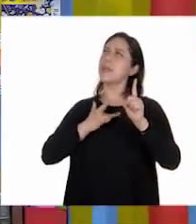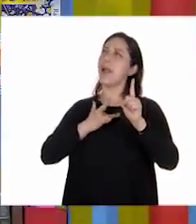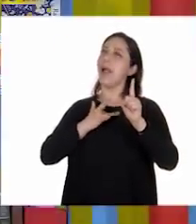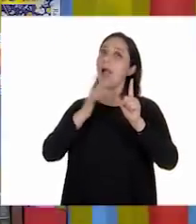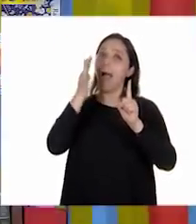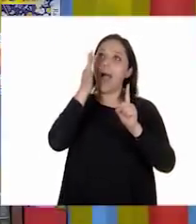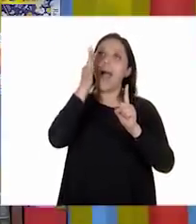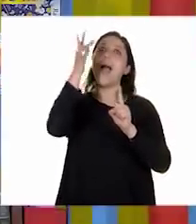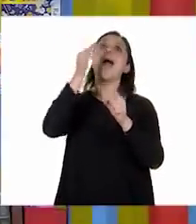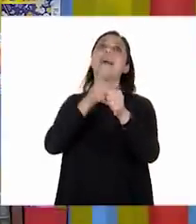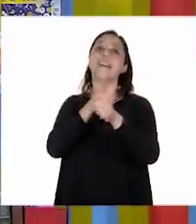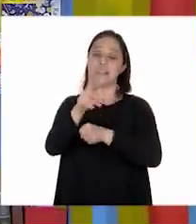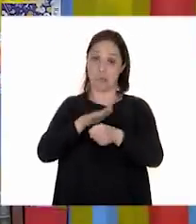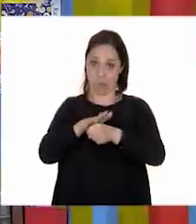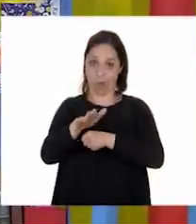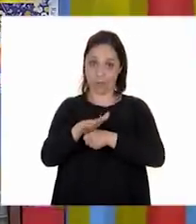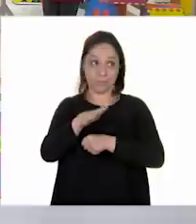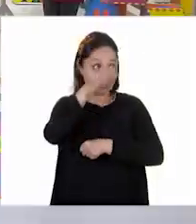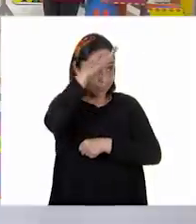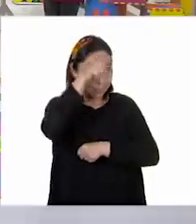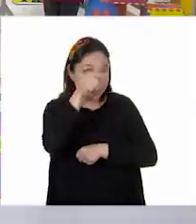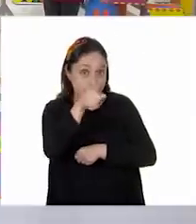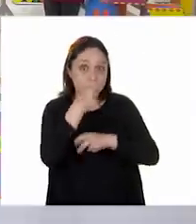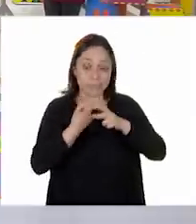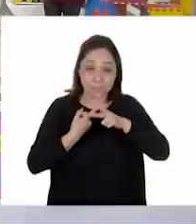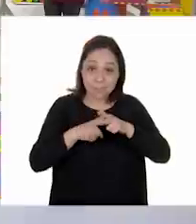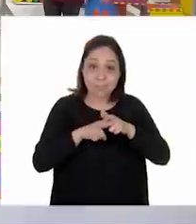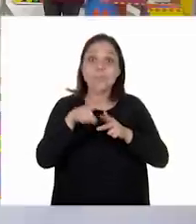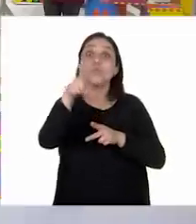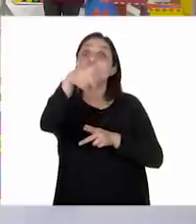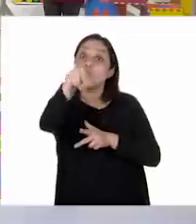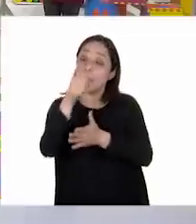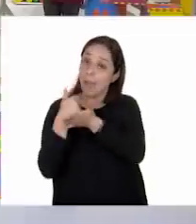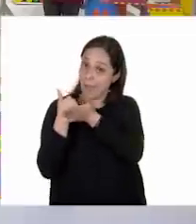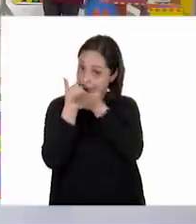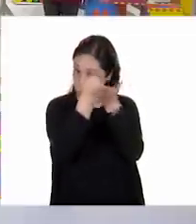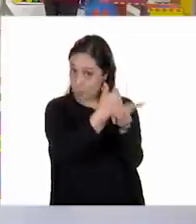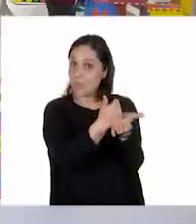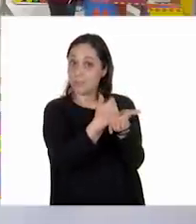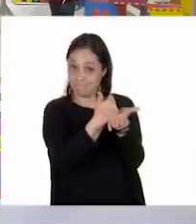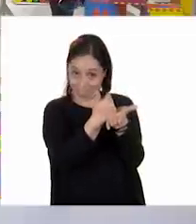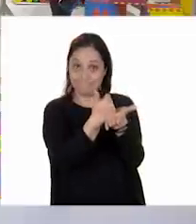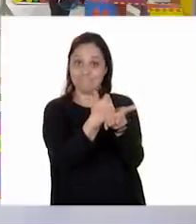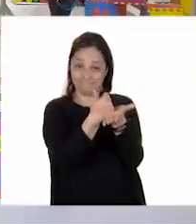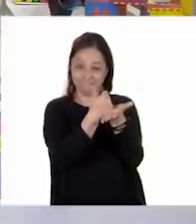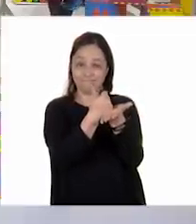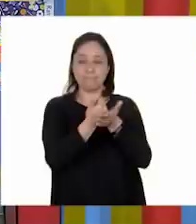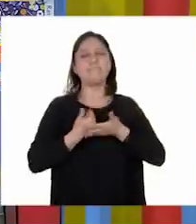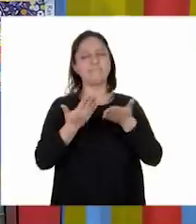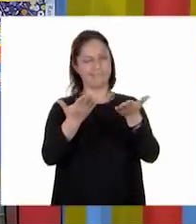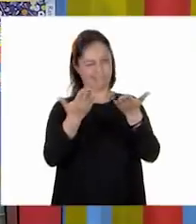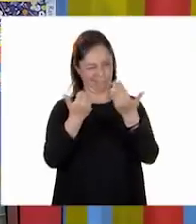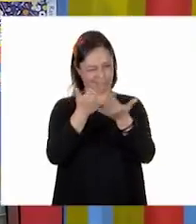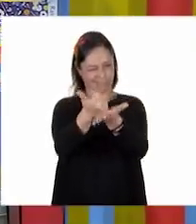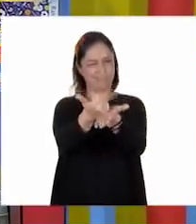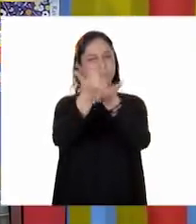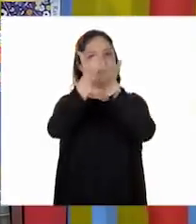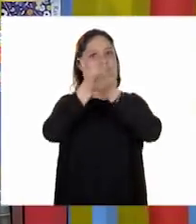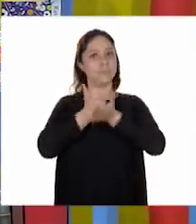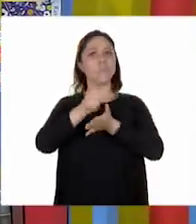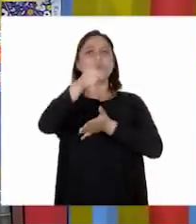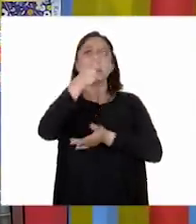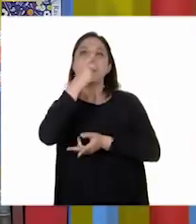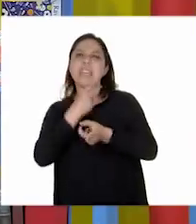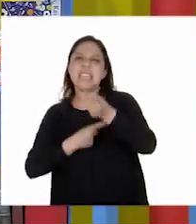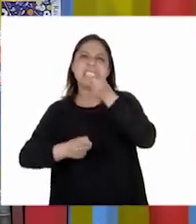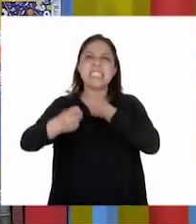Muy bien. Entonces, ¿empezamos? Niñas, niños, ayúdenle a Oscar. Sí, sí, sí, por favor, échenme una mano y vayan diciéndome